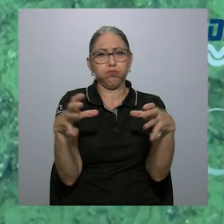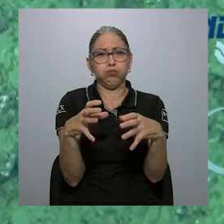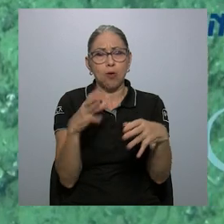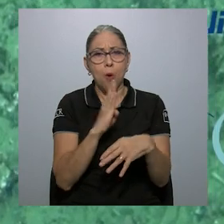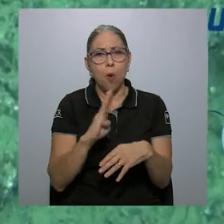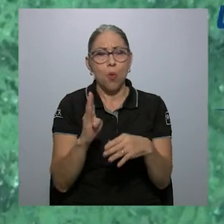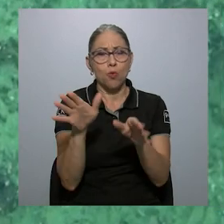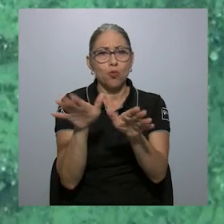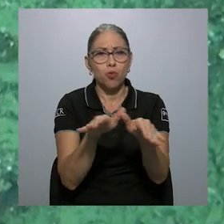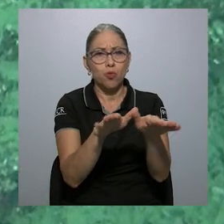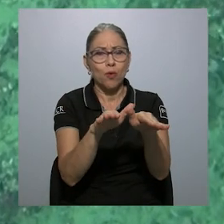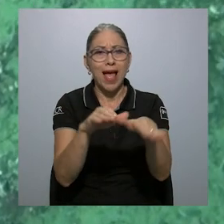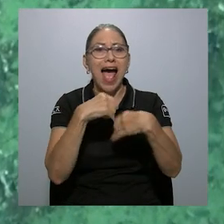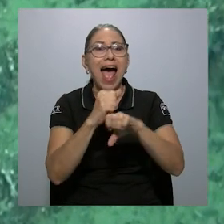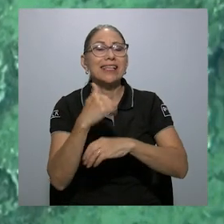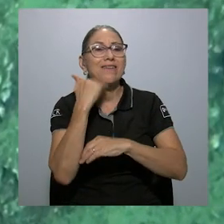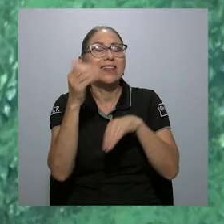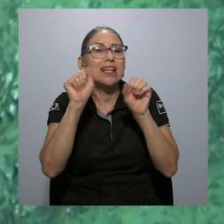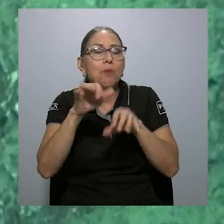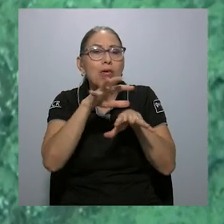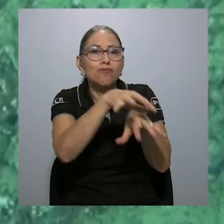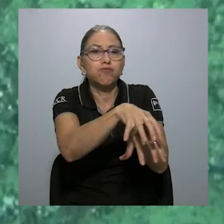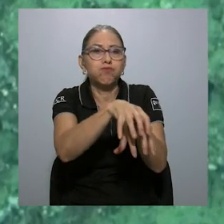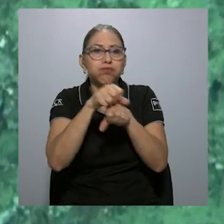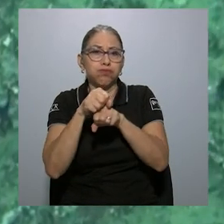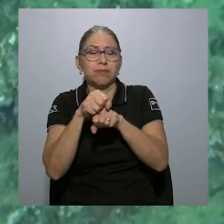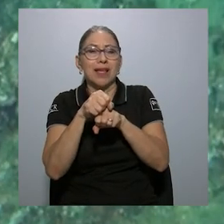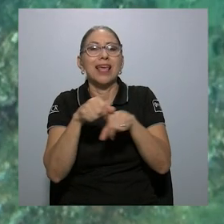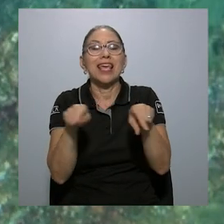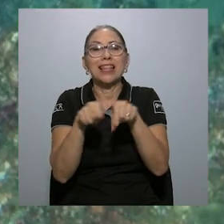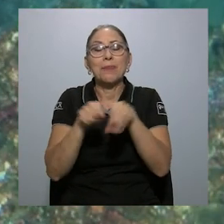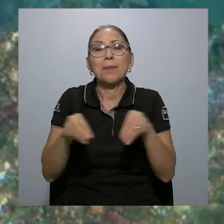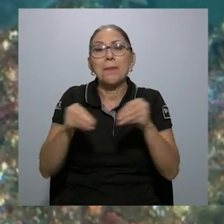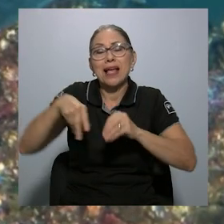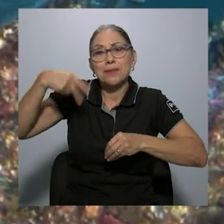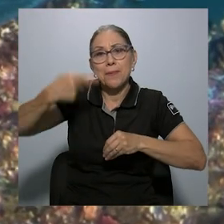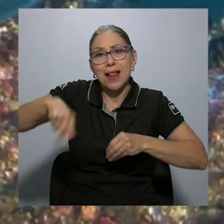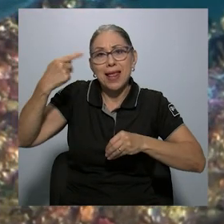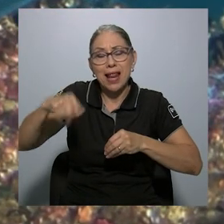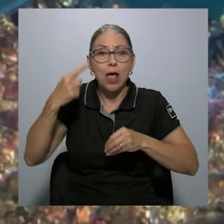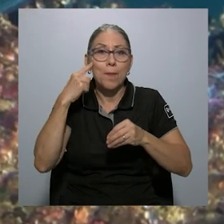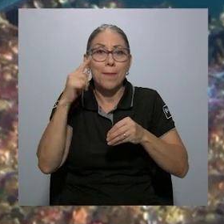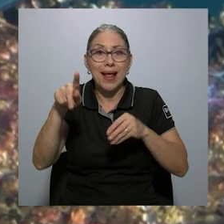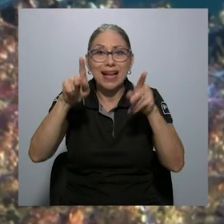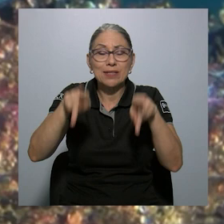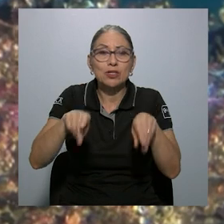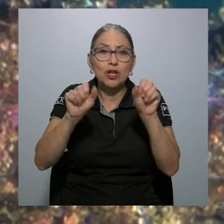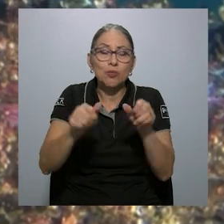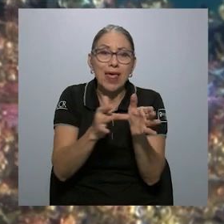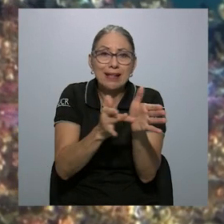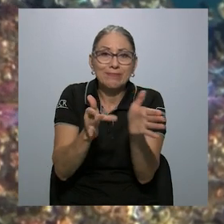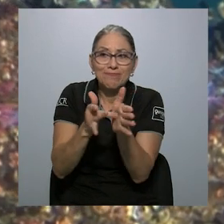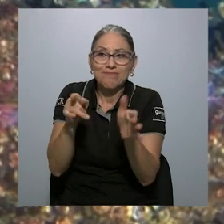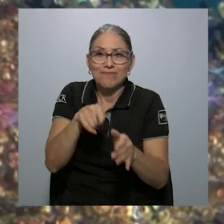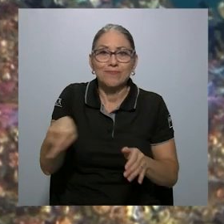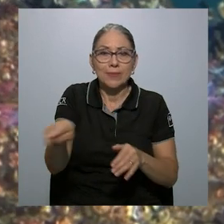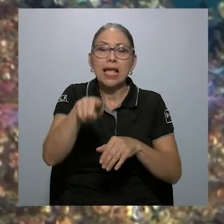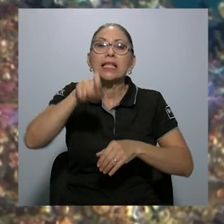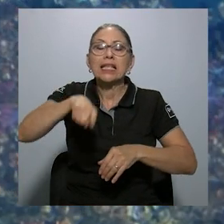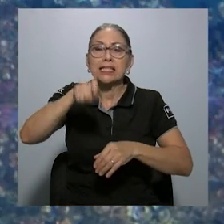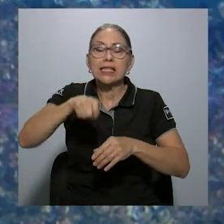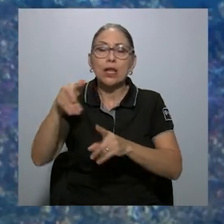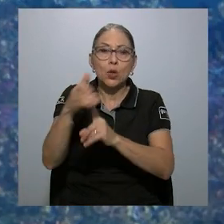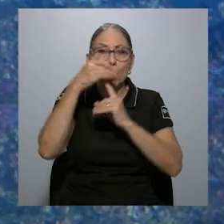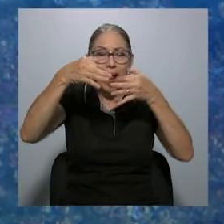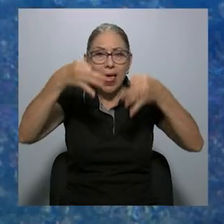reducido facilita su captura y aumenta su vulnerabilidad a la sobreexplotación, por lo que es necesario